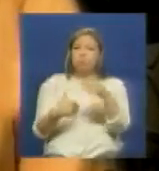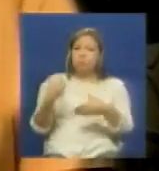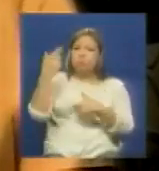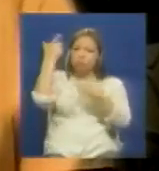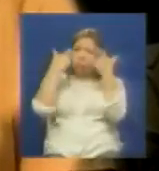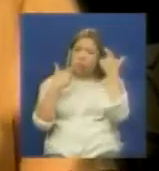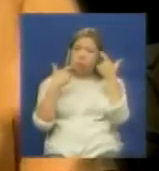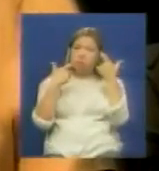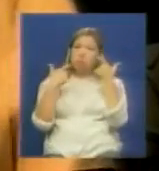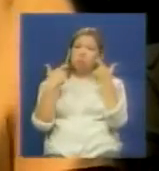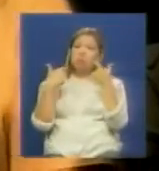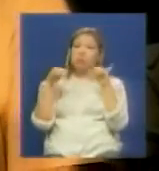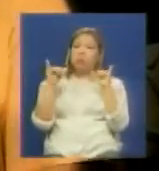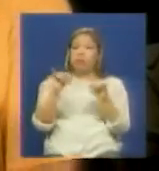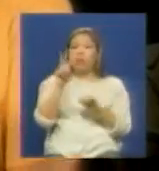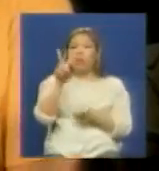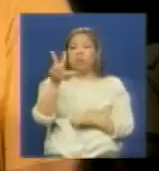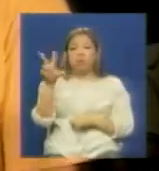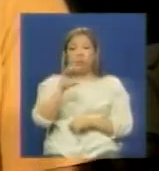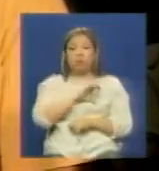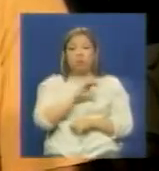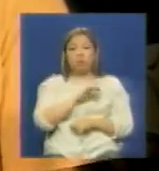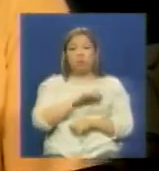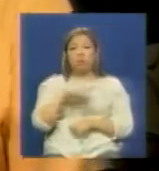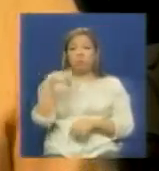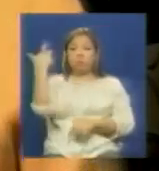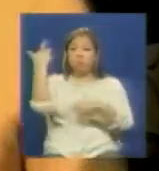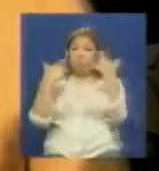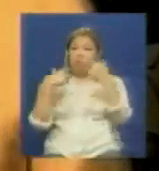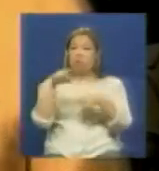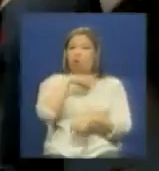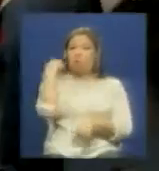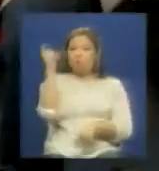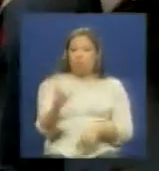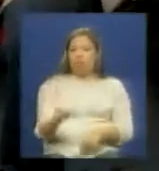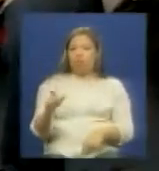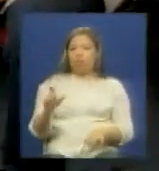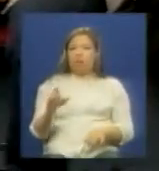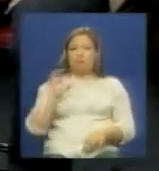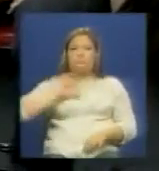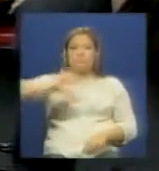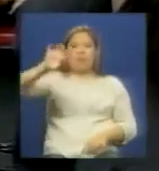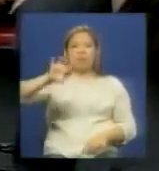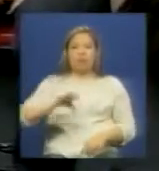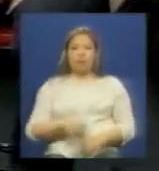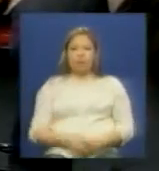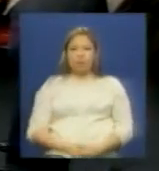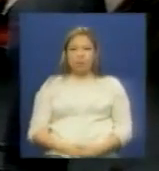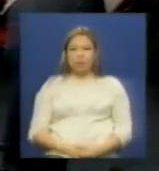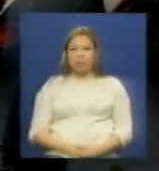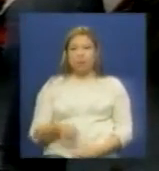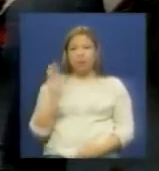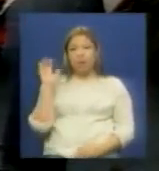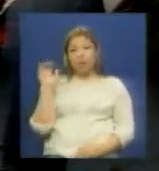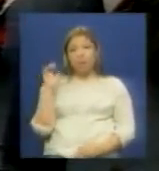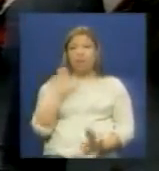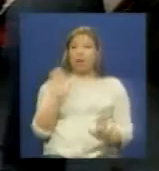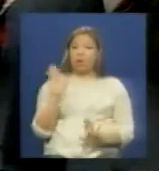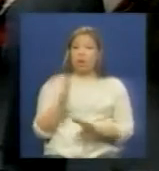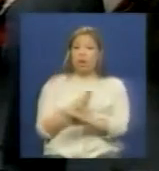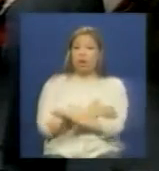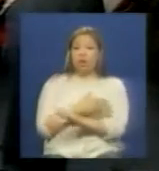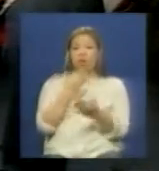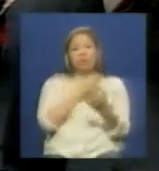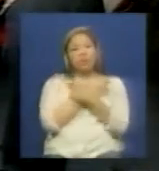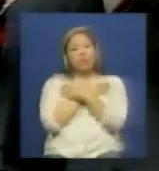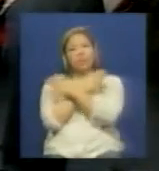como decimos nosotros acá en el 23 de enero patrio muerte es así bueno camarada nosotros no podemos despedir este programa sin antes mencionar todas